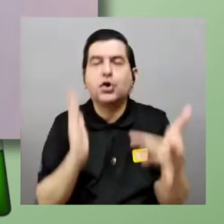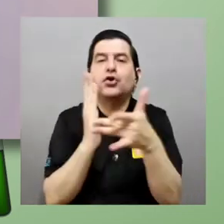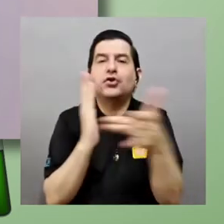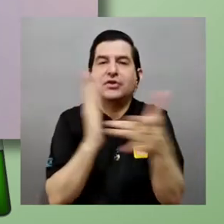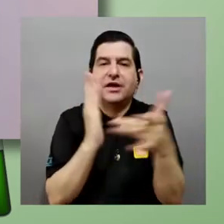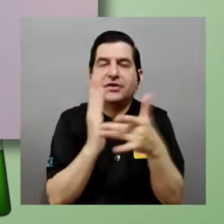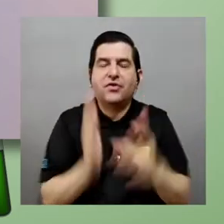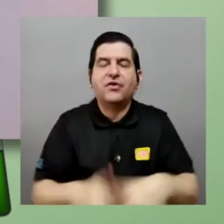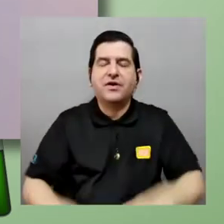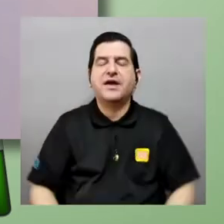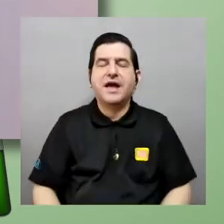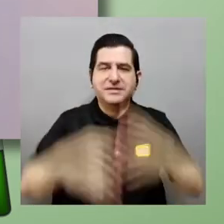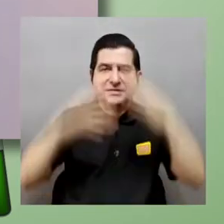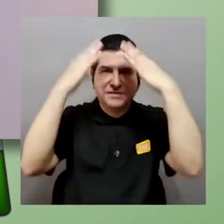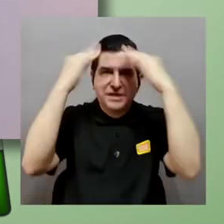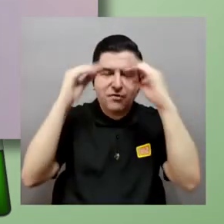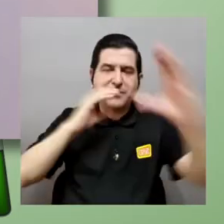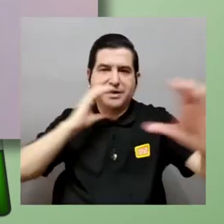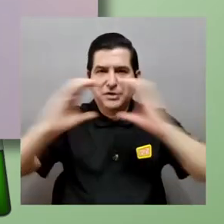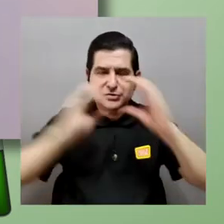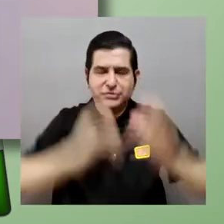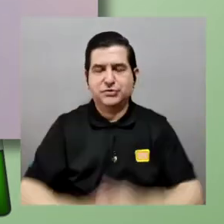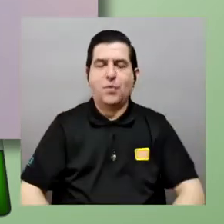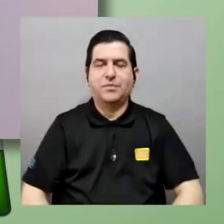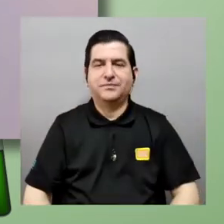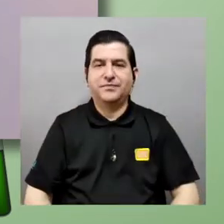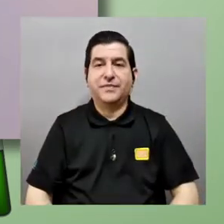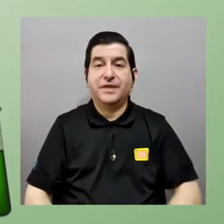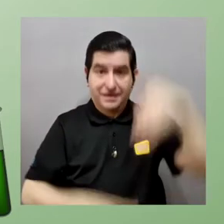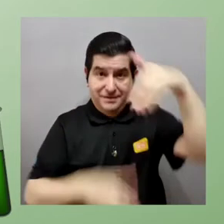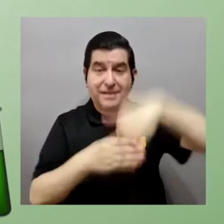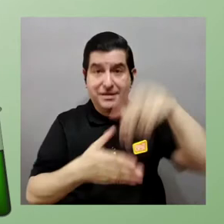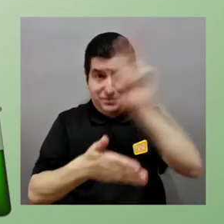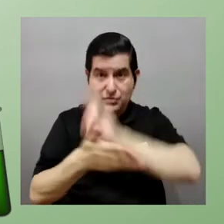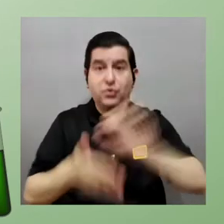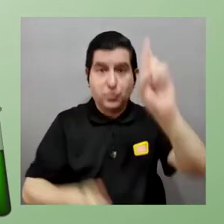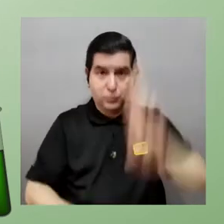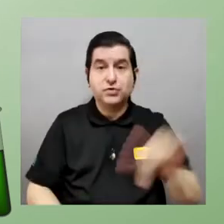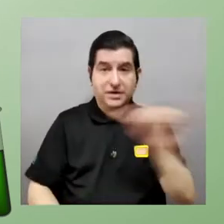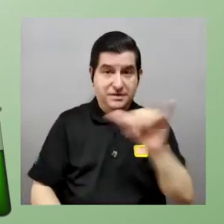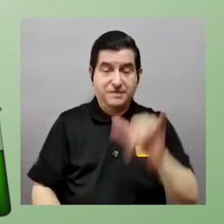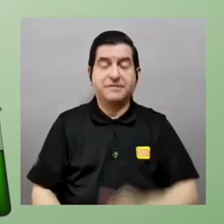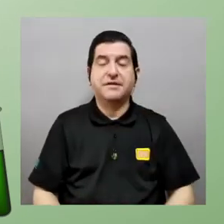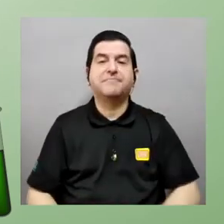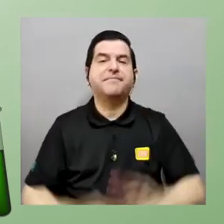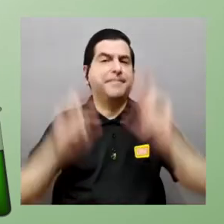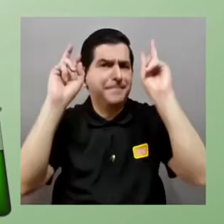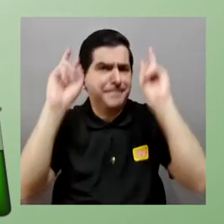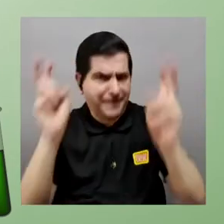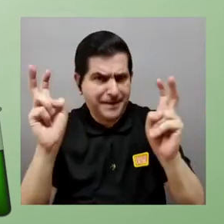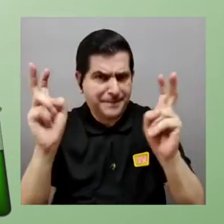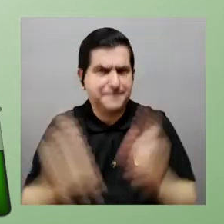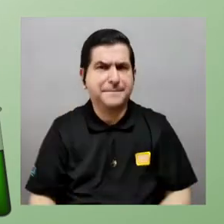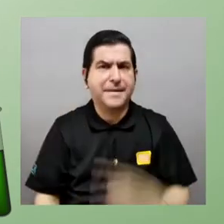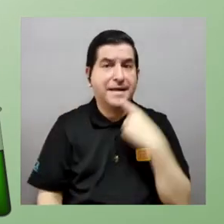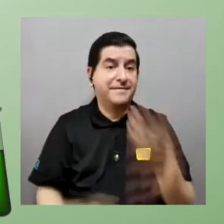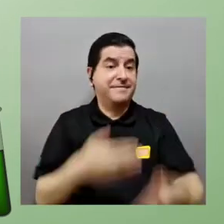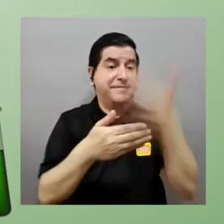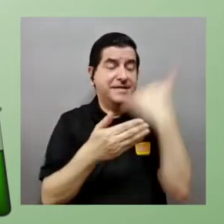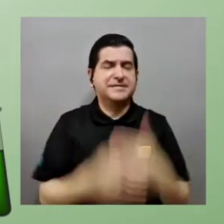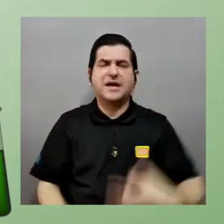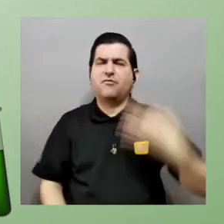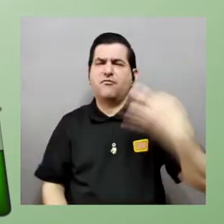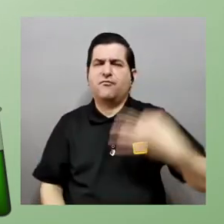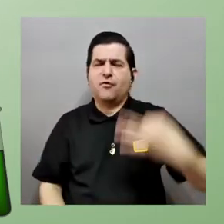Investigaciones en Tecnologías de la Información y de Comunicación CITIC de la Universidad de Costa Rica el tema como